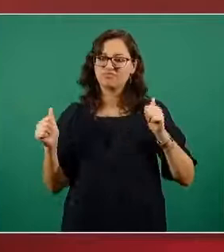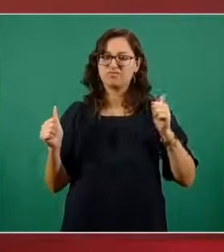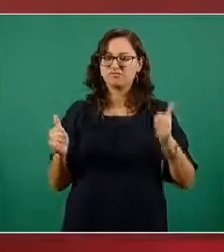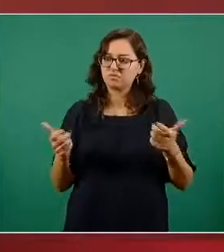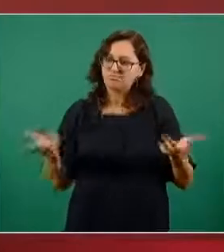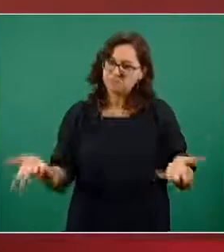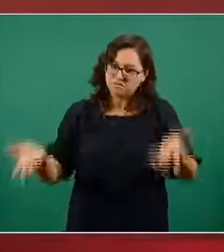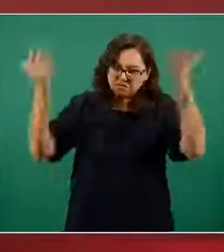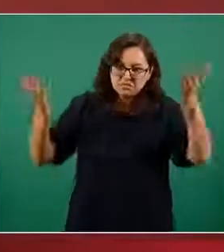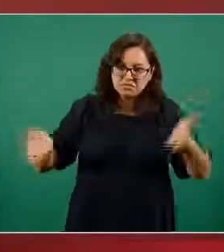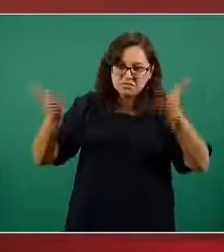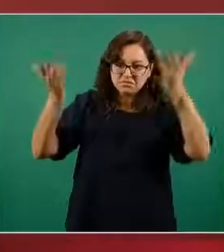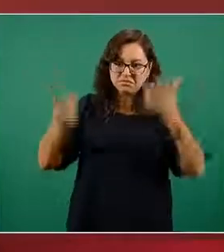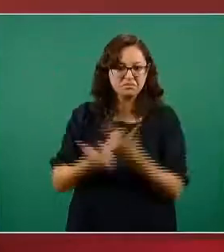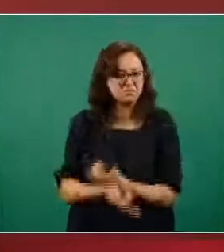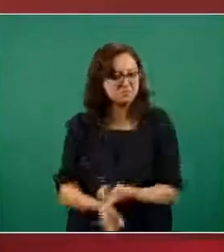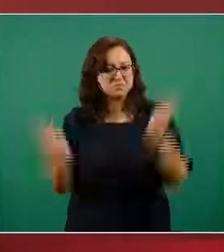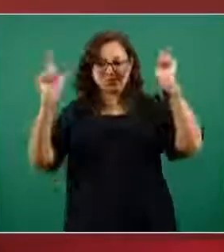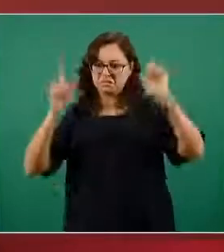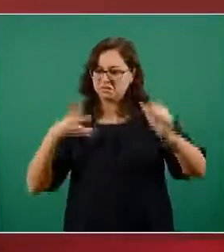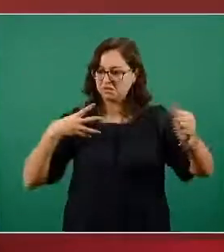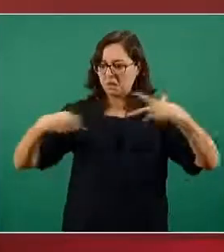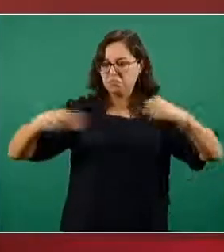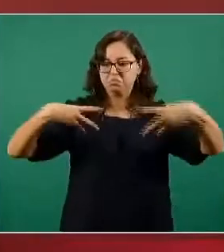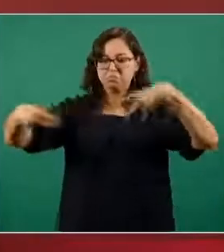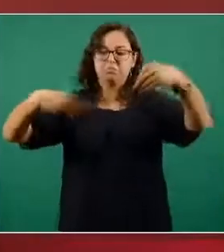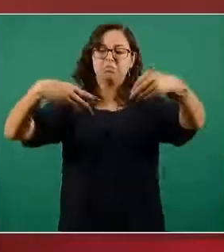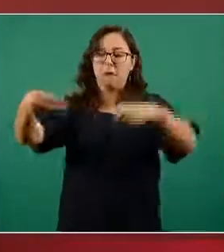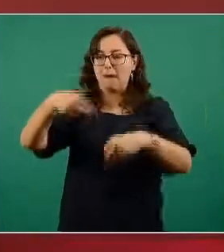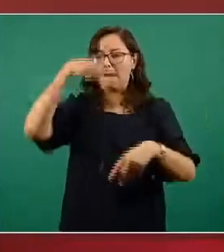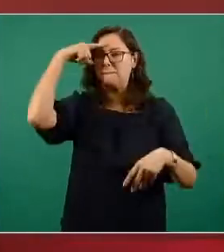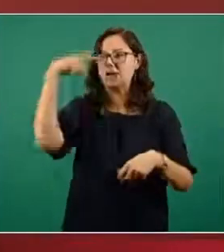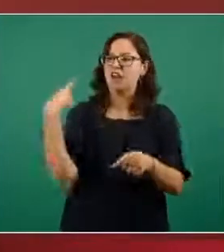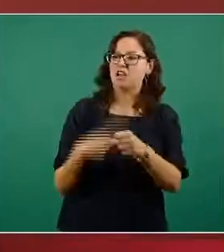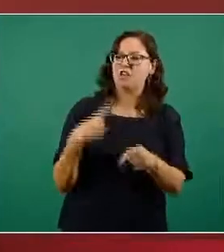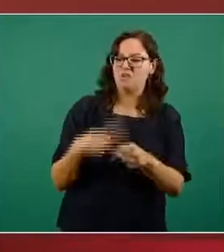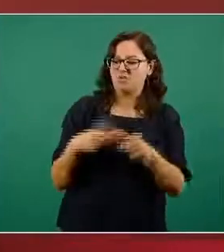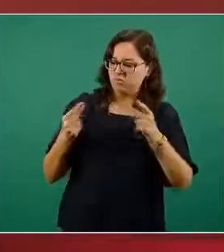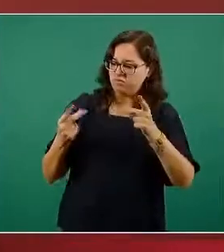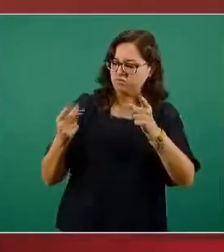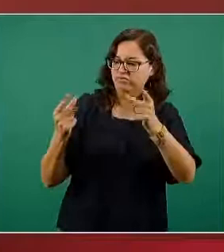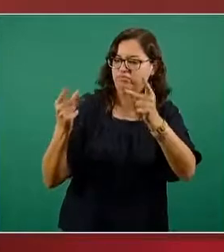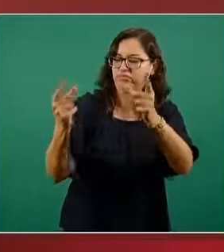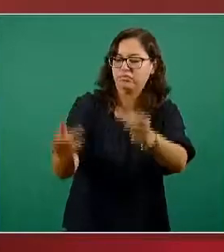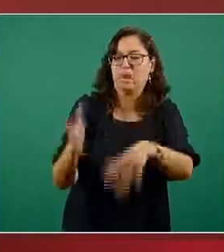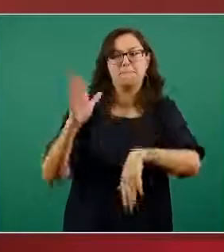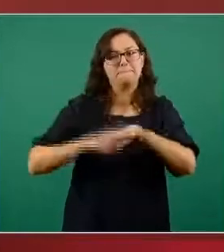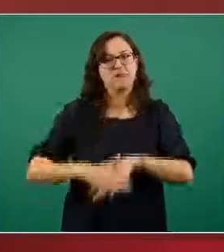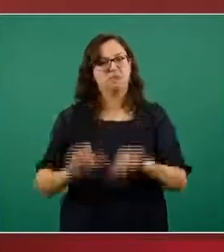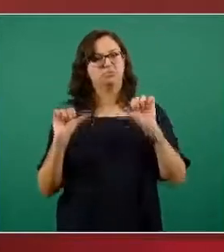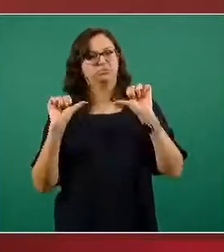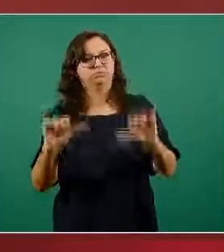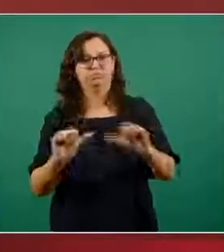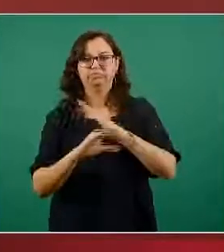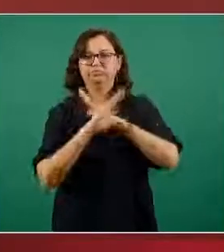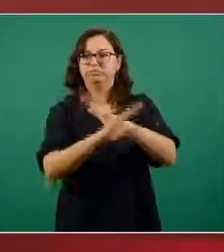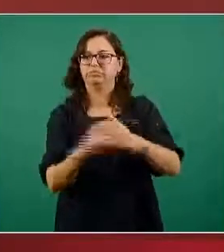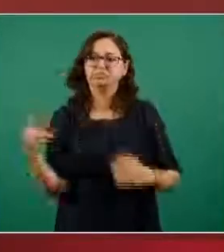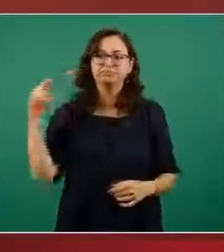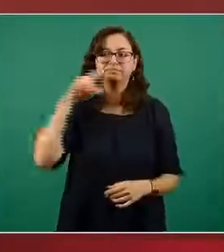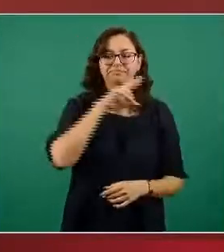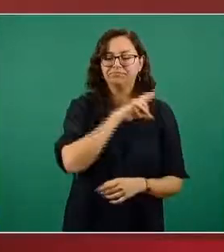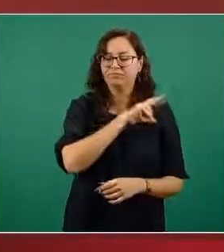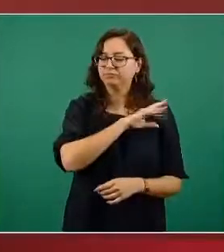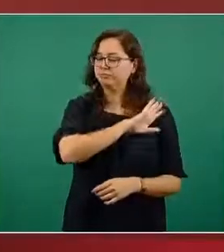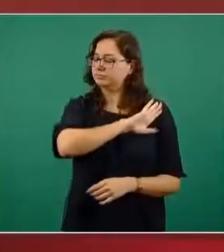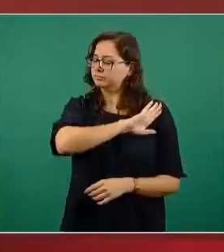por observar a libre evolución la epidemia pudiera ser una alternativa adecuada eso sería una